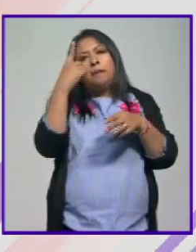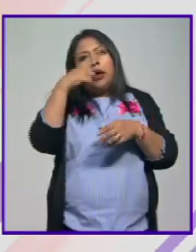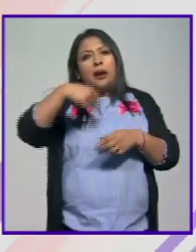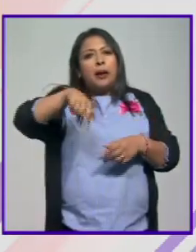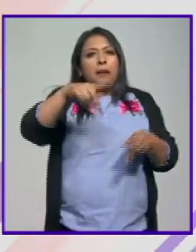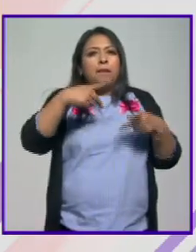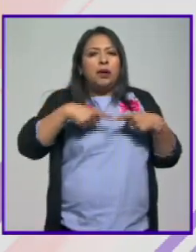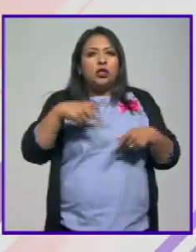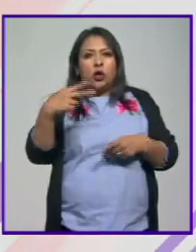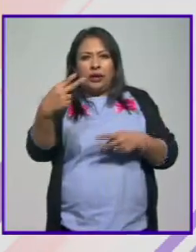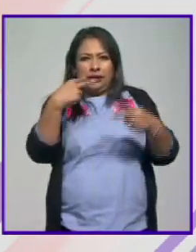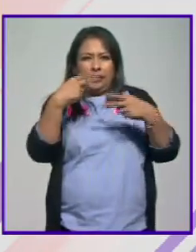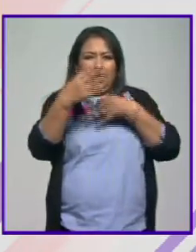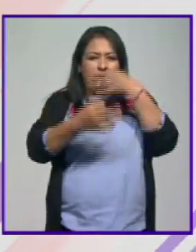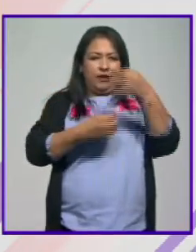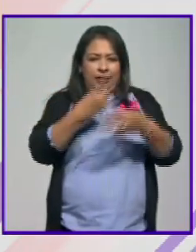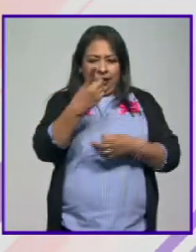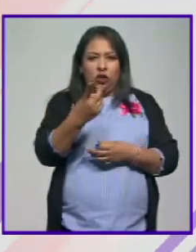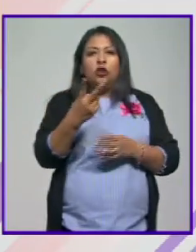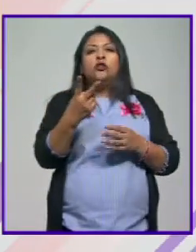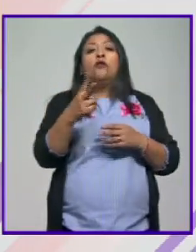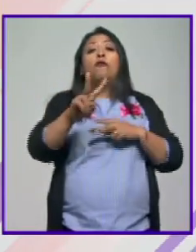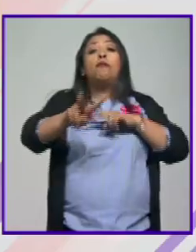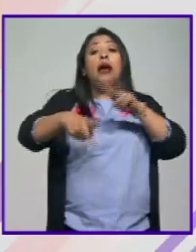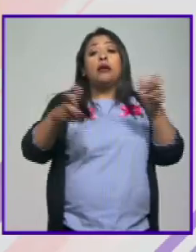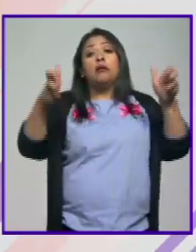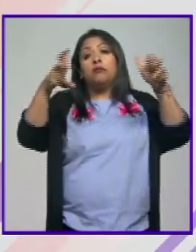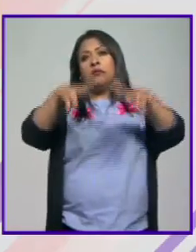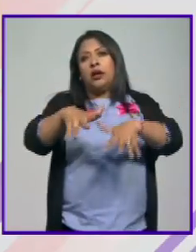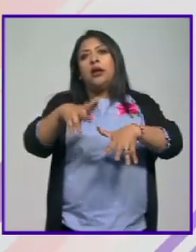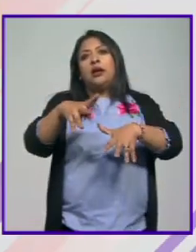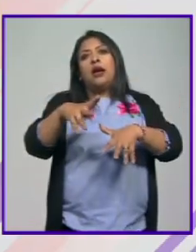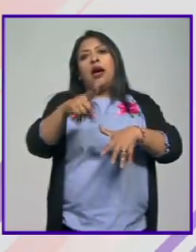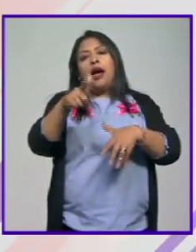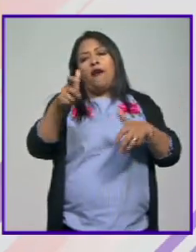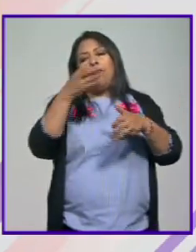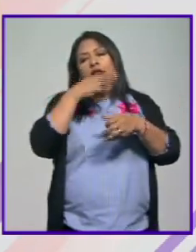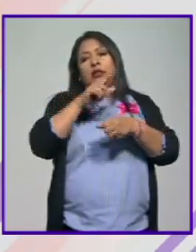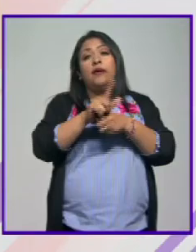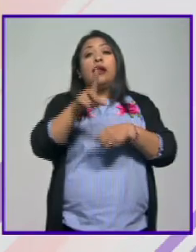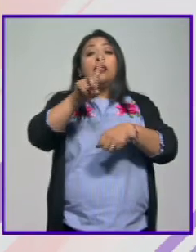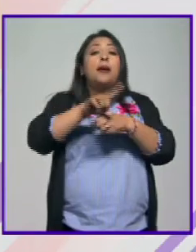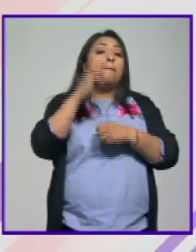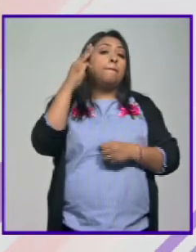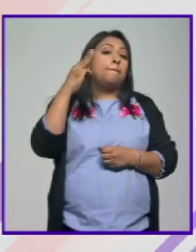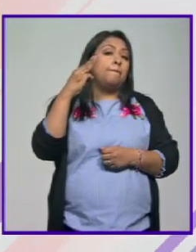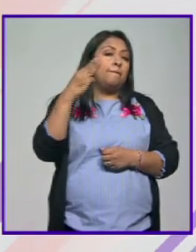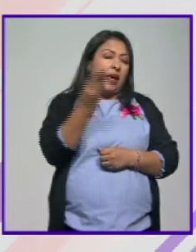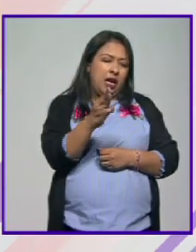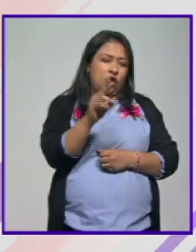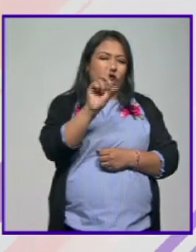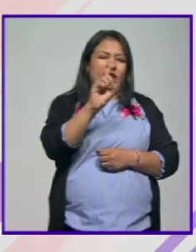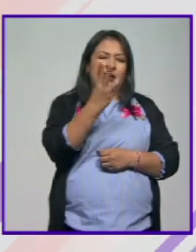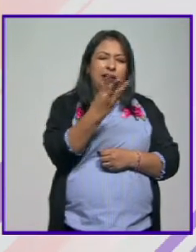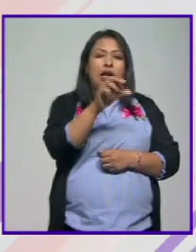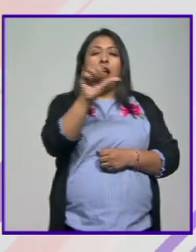el público que ve Noticias 22 asista y no se pierda este encuentro pues es en mayo 23 al 26